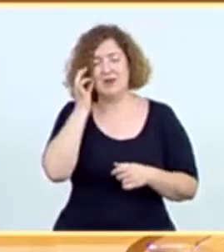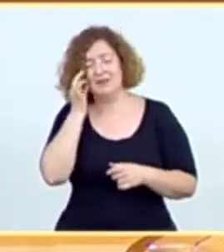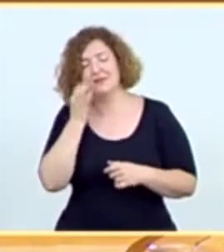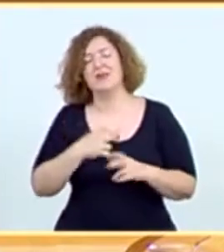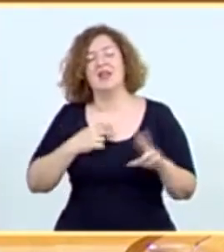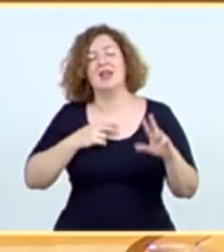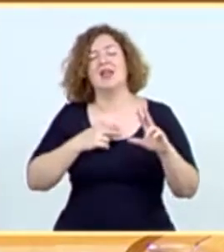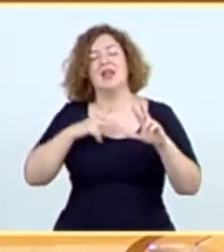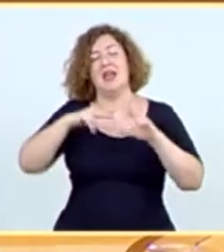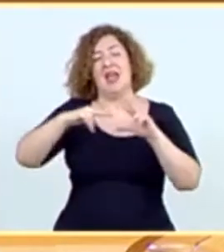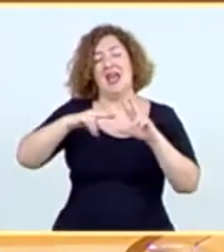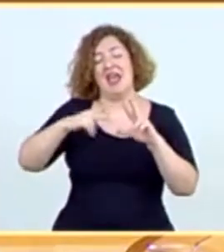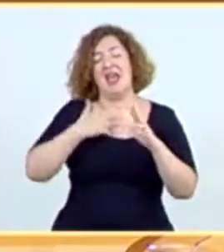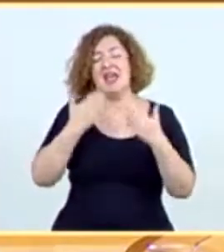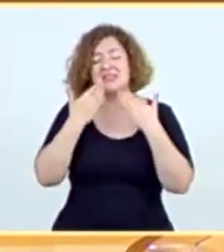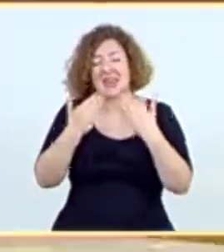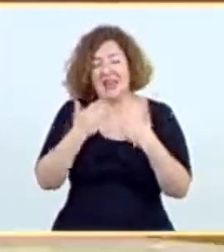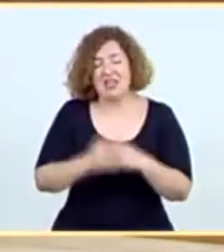Casco, muchas gracias.